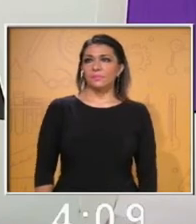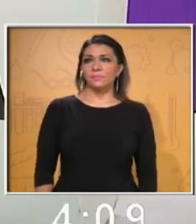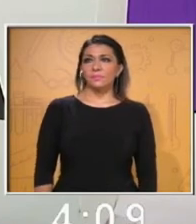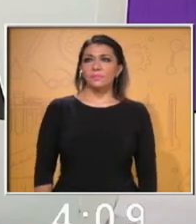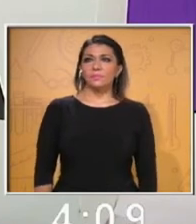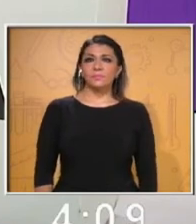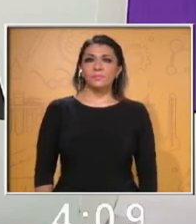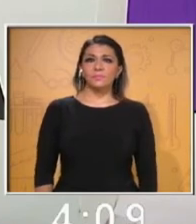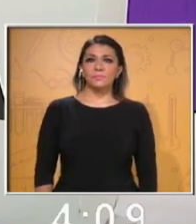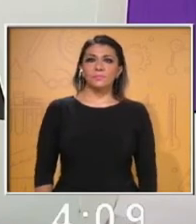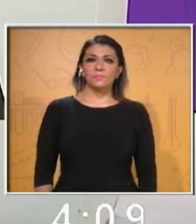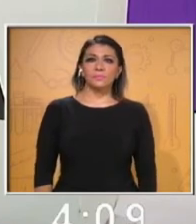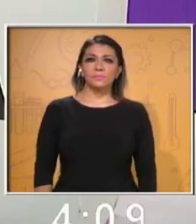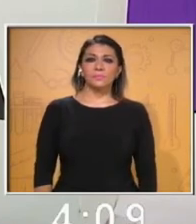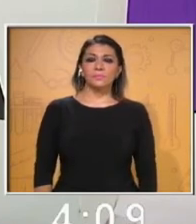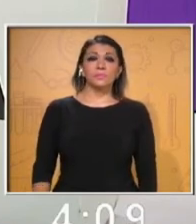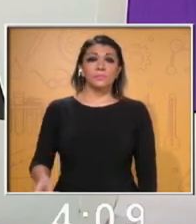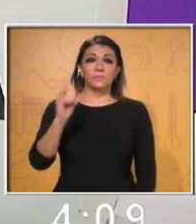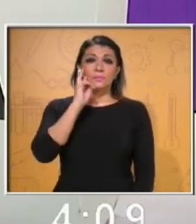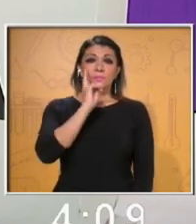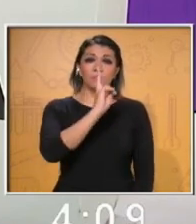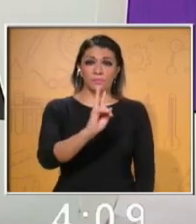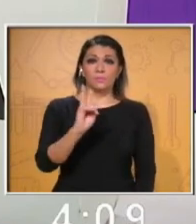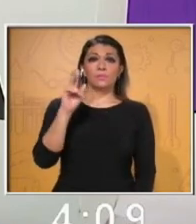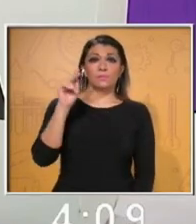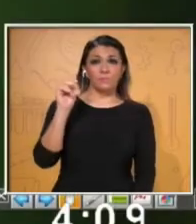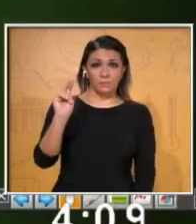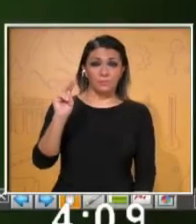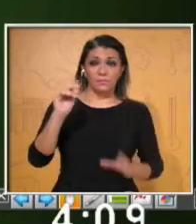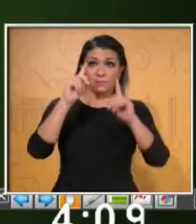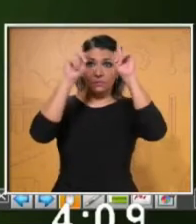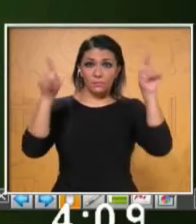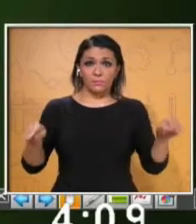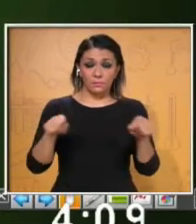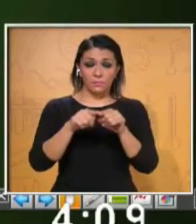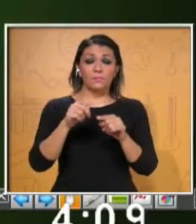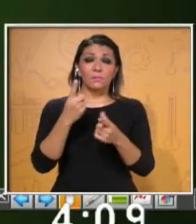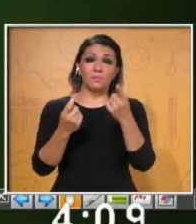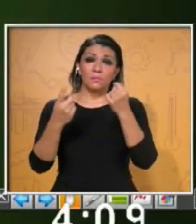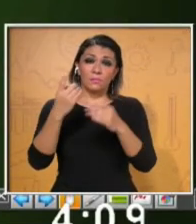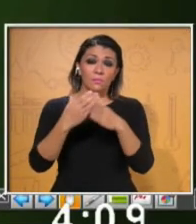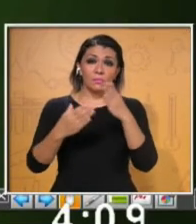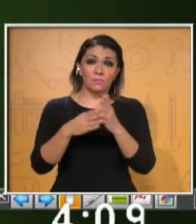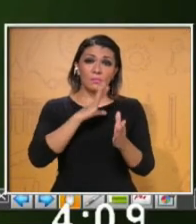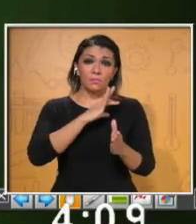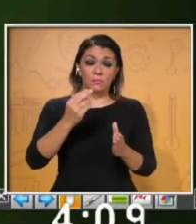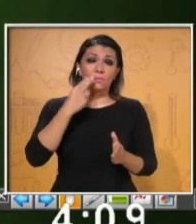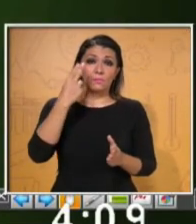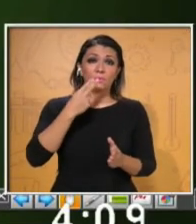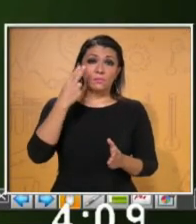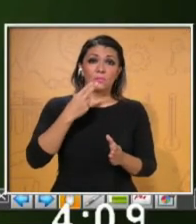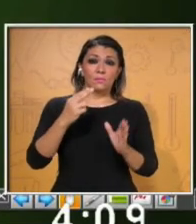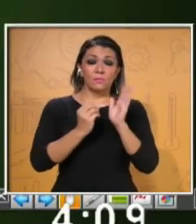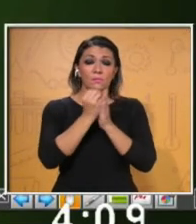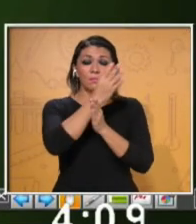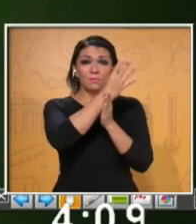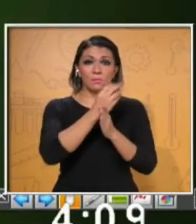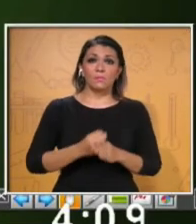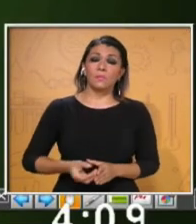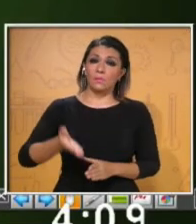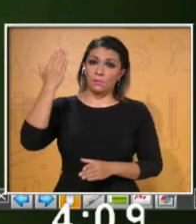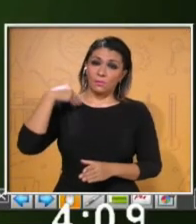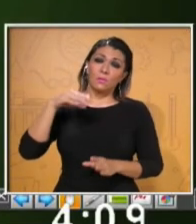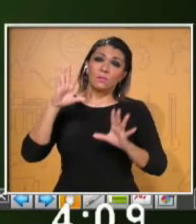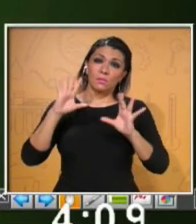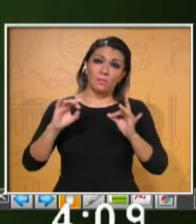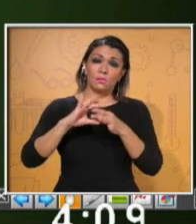pantalla son algunos de los que puedes utilizar para tu presentación, y lo mencionamos también en la clase pasada.